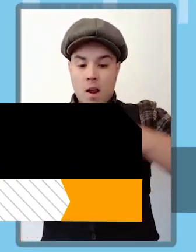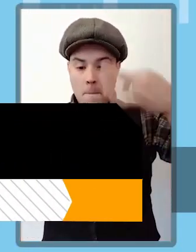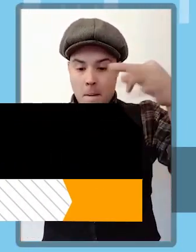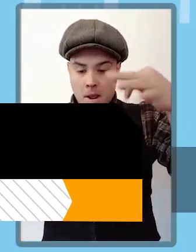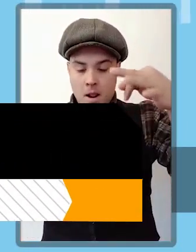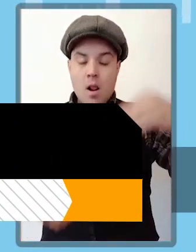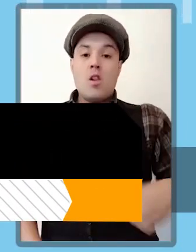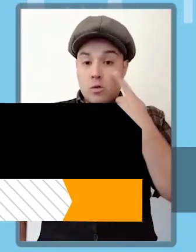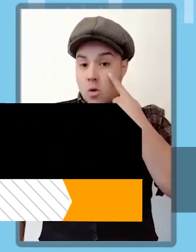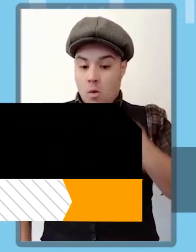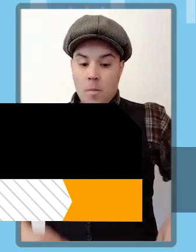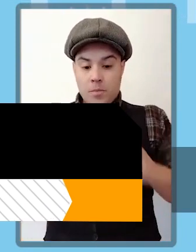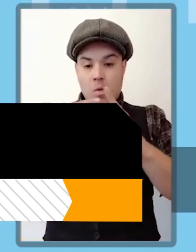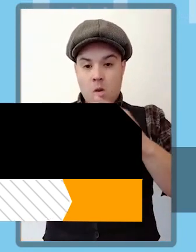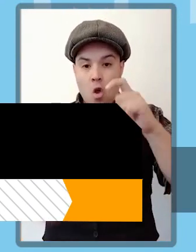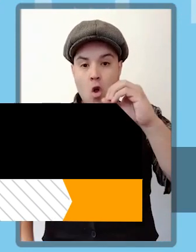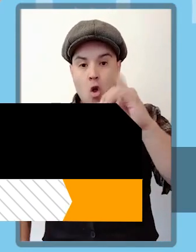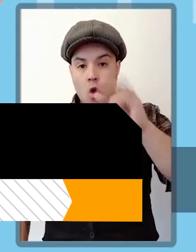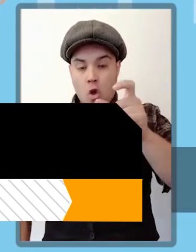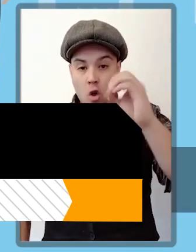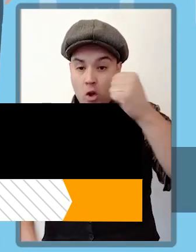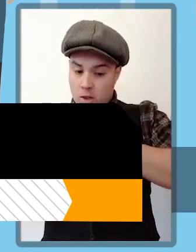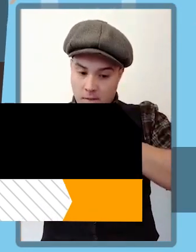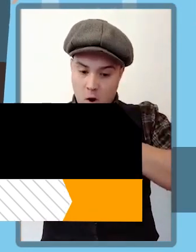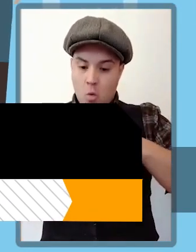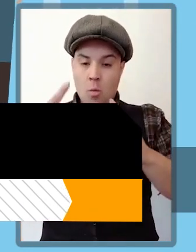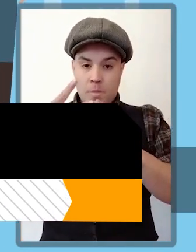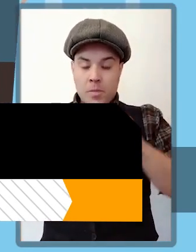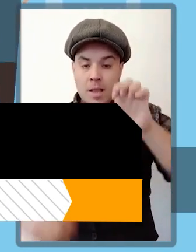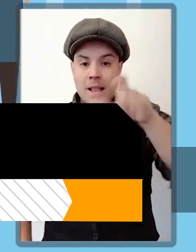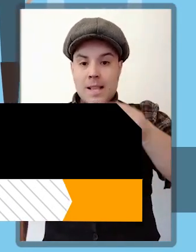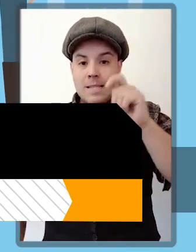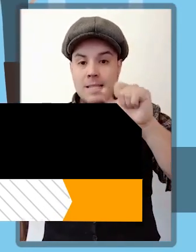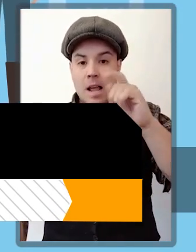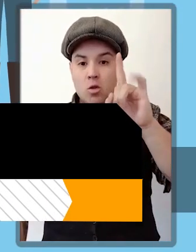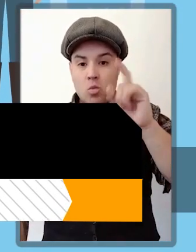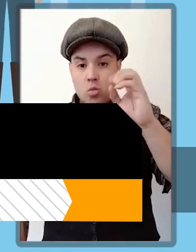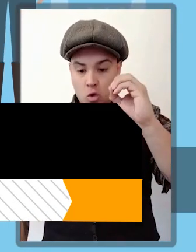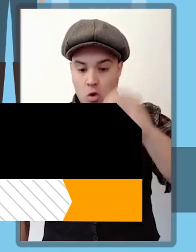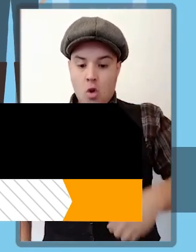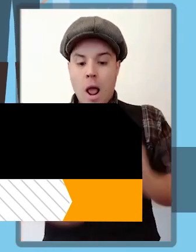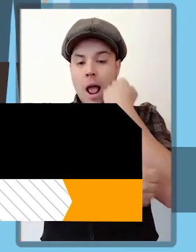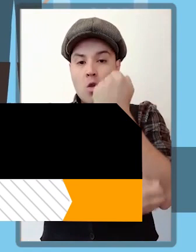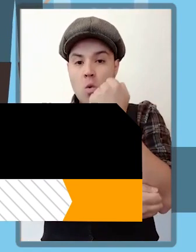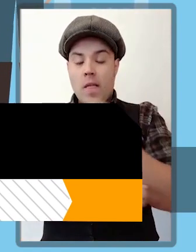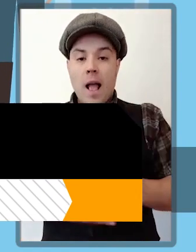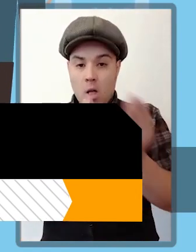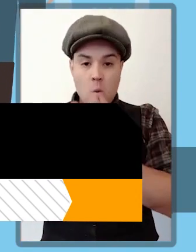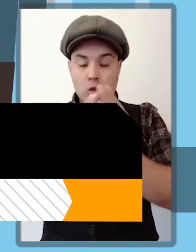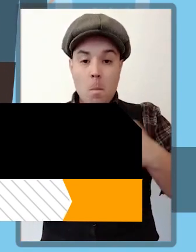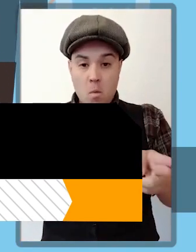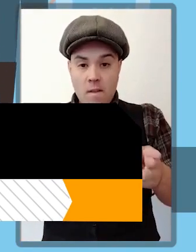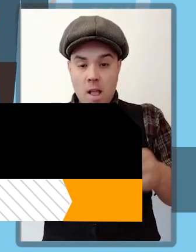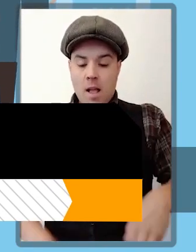individual de cesantía SIC, los afiliados pueden retirar dinero cuando se encuentren sin empleo. Es necesario cumplir con requisitos como estar